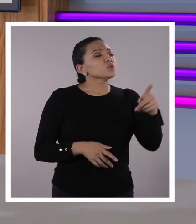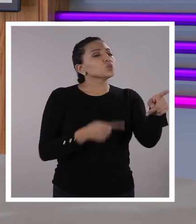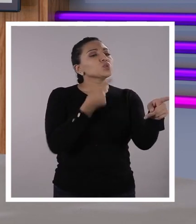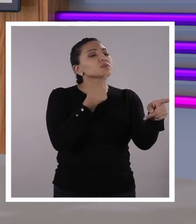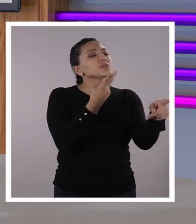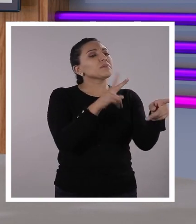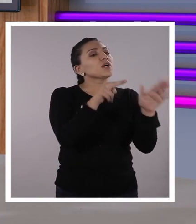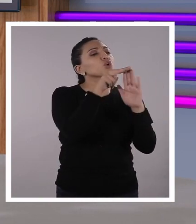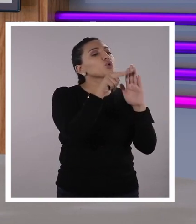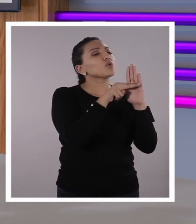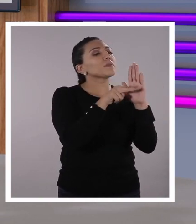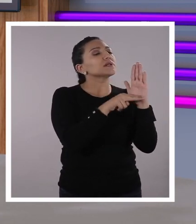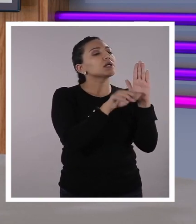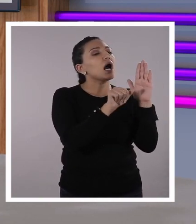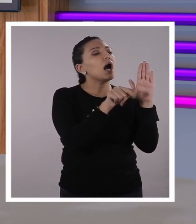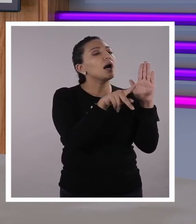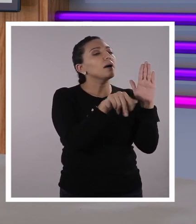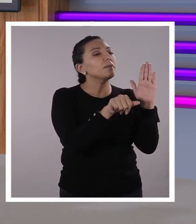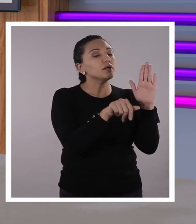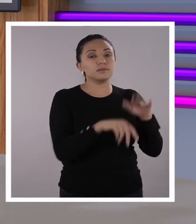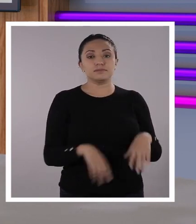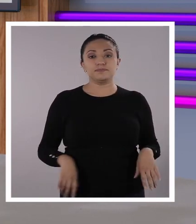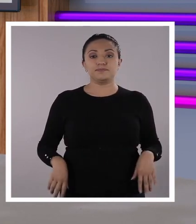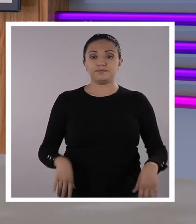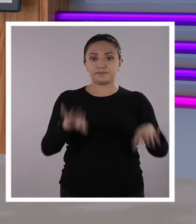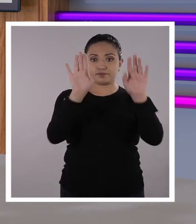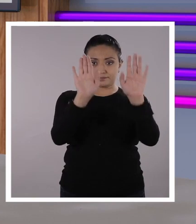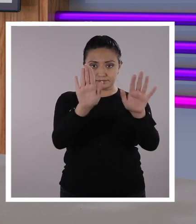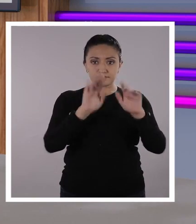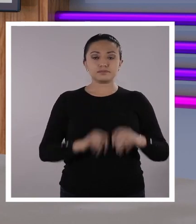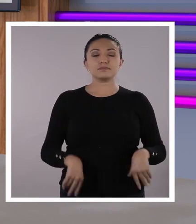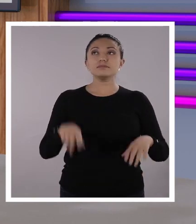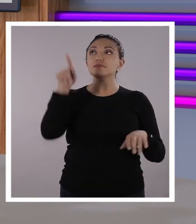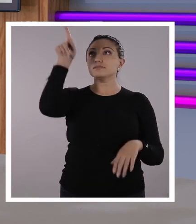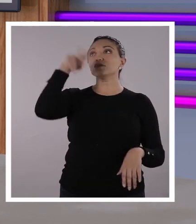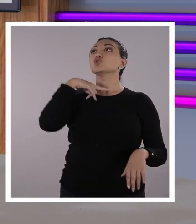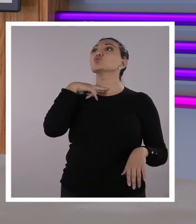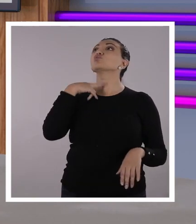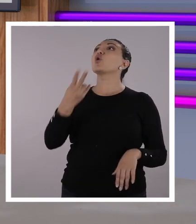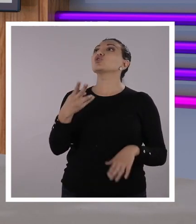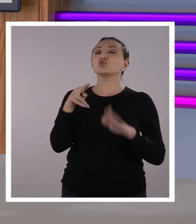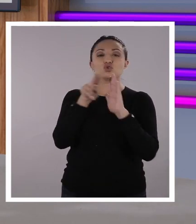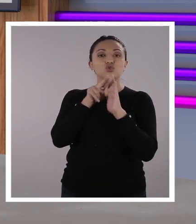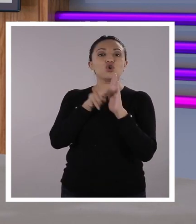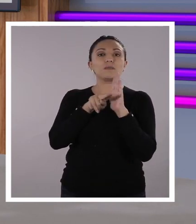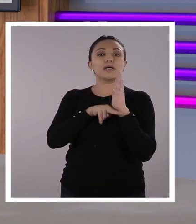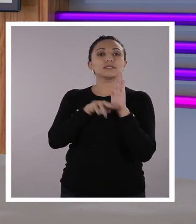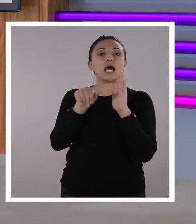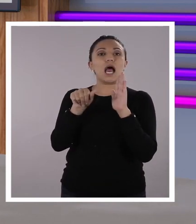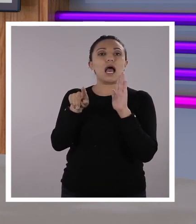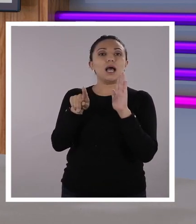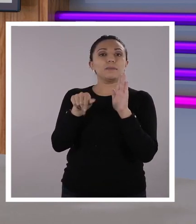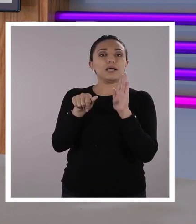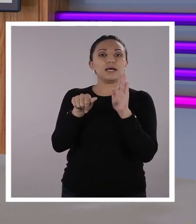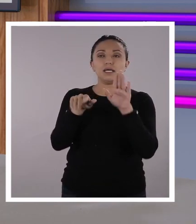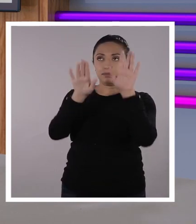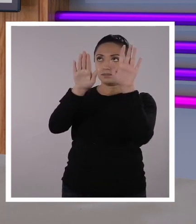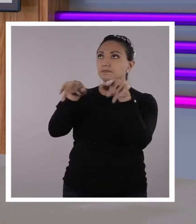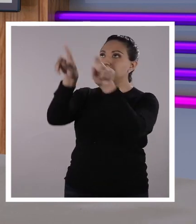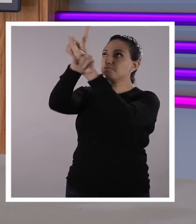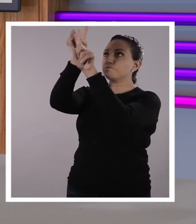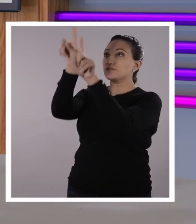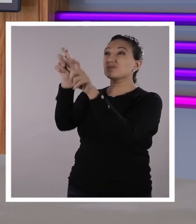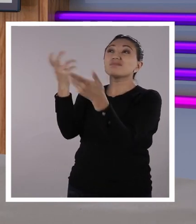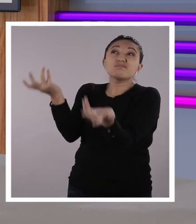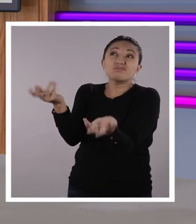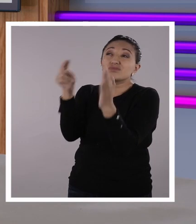nombró algo de las normas APA. Sí, señor. Y es el siguiente punto de apoyo que le vamos a pedir a nuestro querido Webster. Ah, ok, a Webster. Sí, por favor. Webster,